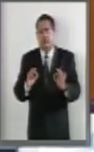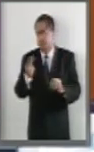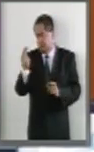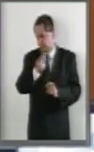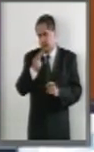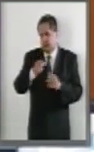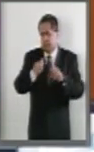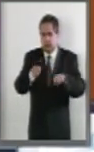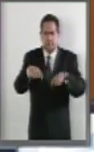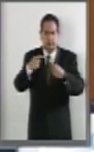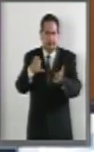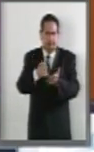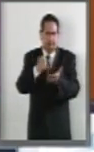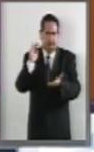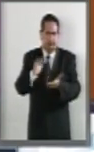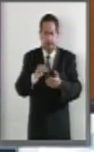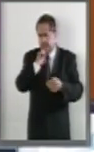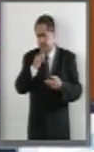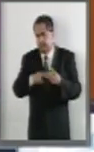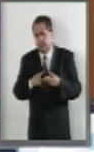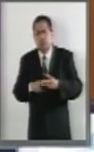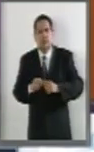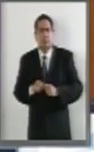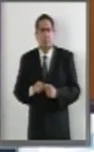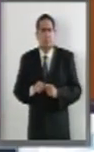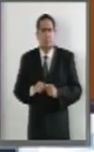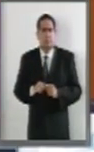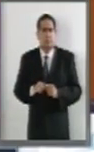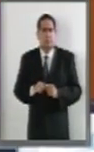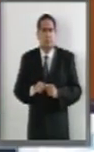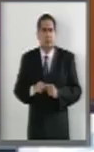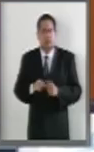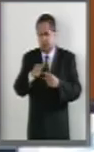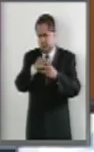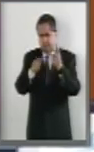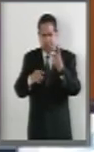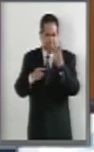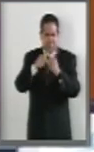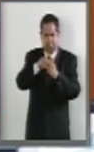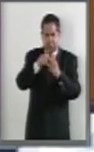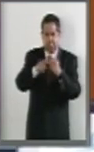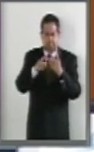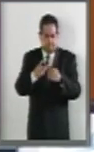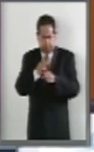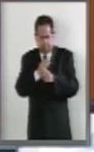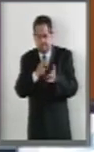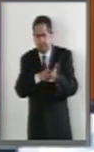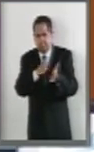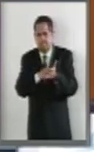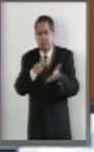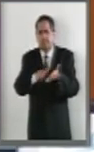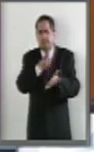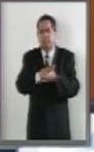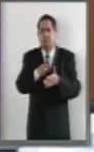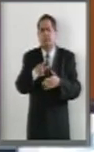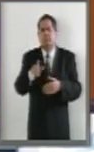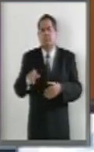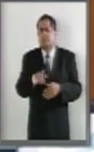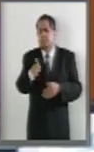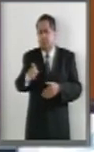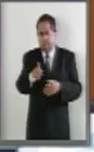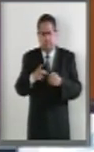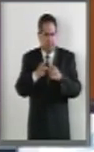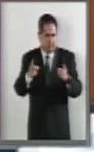necesario entre todos nosotros. Y en general estas son tres pequeñas modificaciones a la Ley de Desarrollo Rural